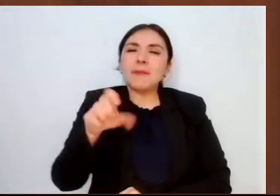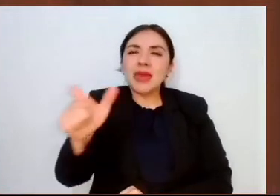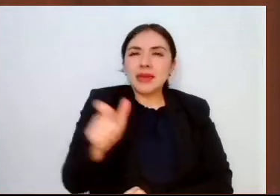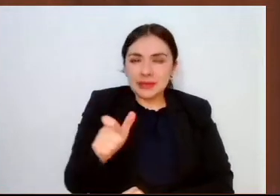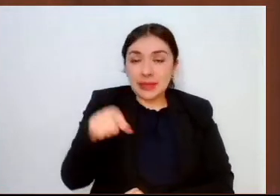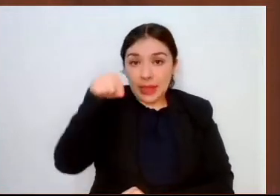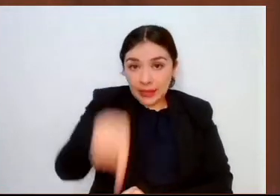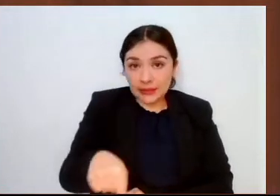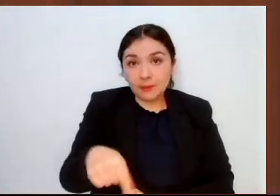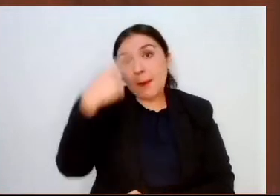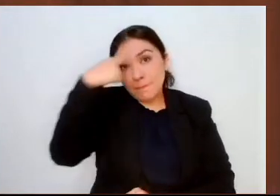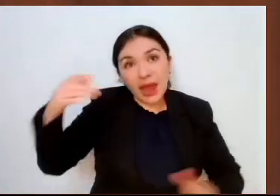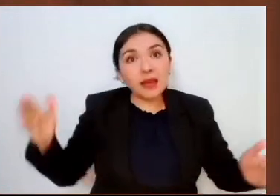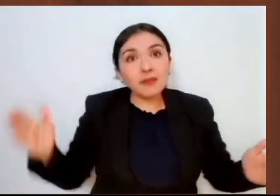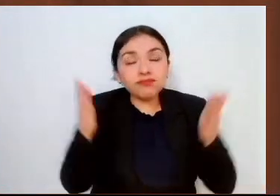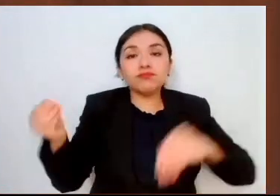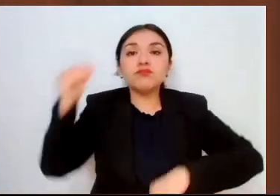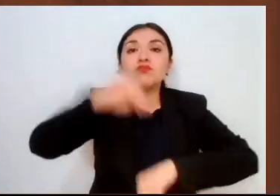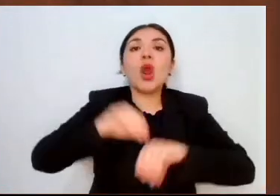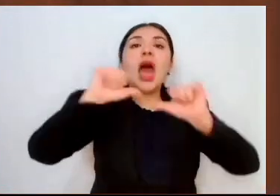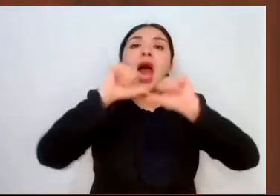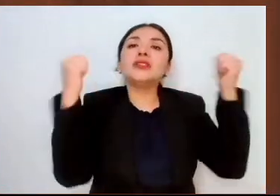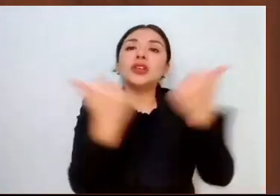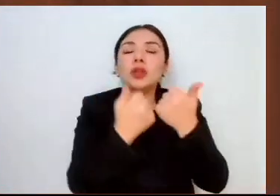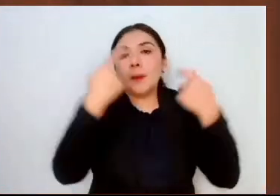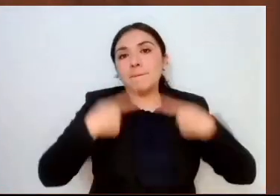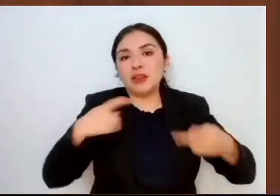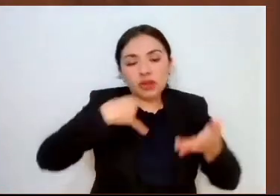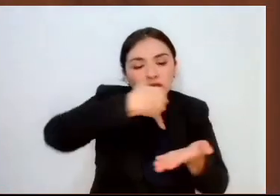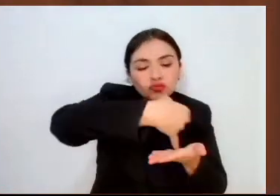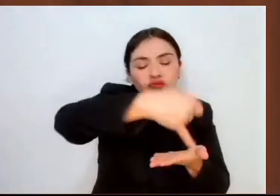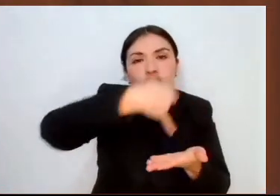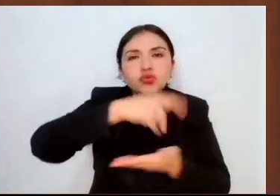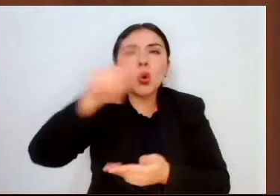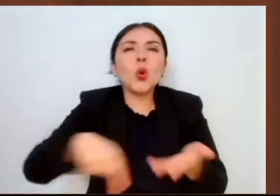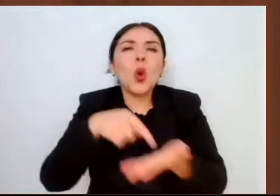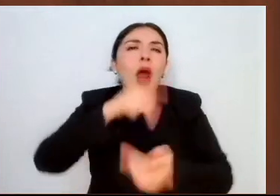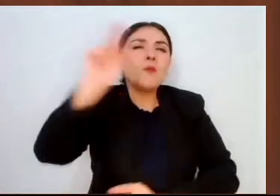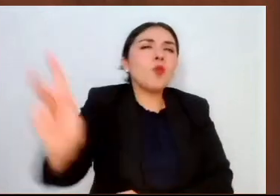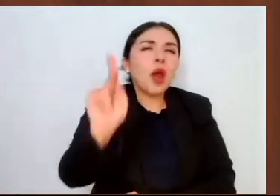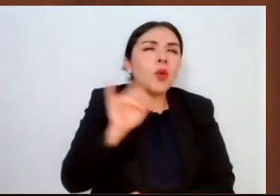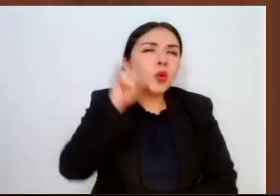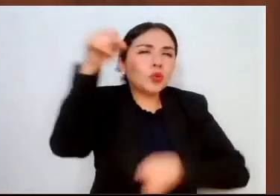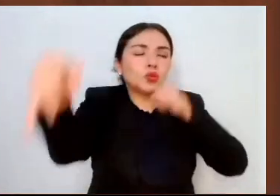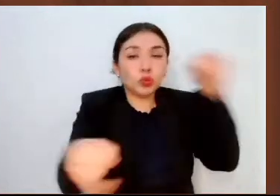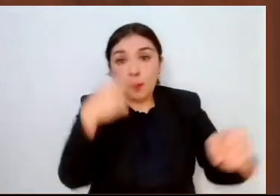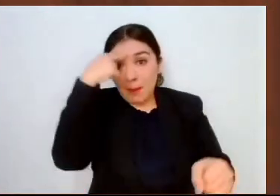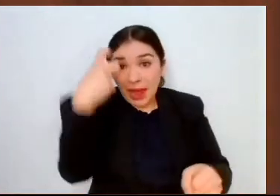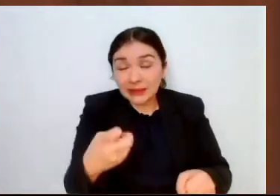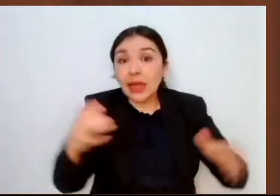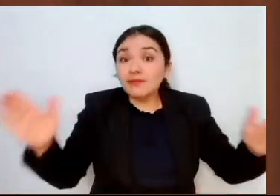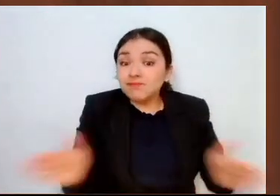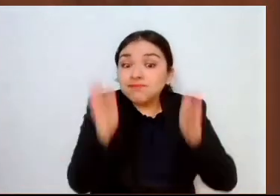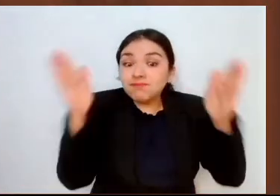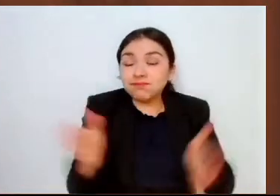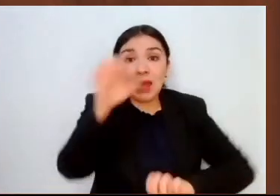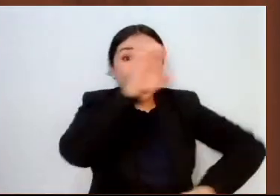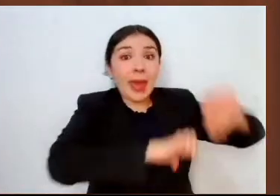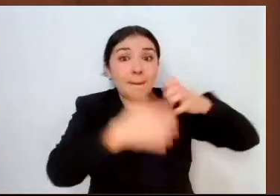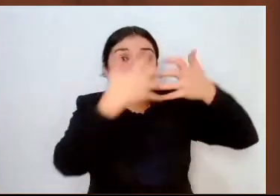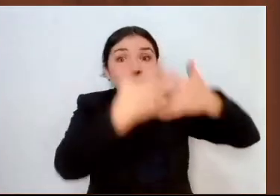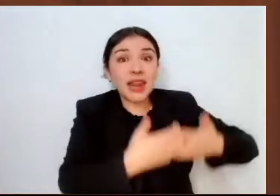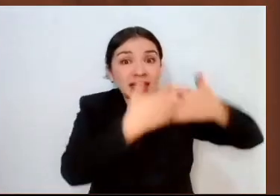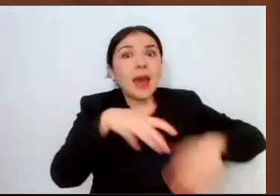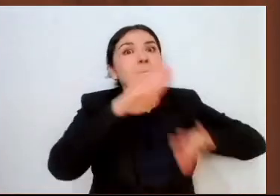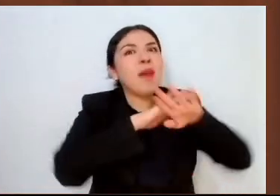Impulso a la creación de las asociaciones de productores rurales. Al fin de impulsar las empresas rurales y fortalecer